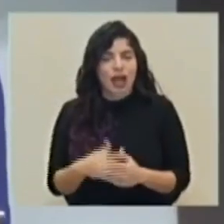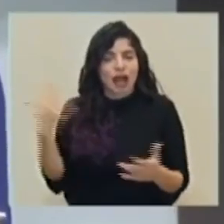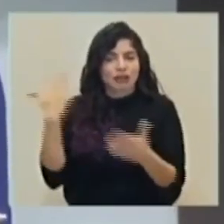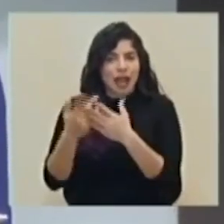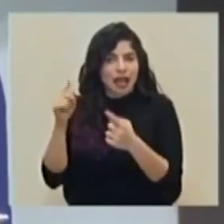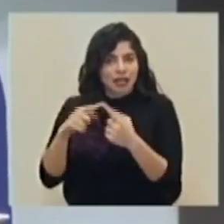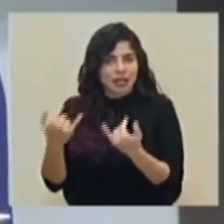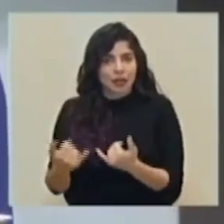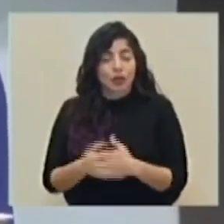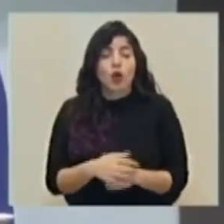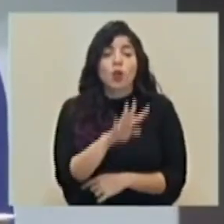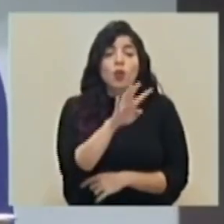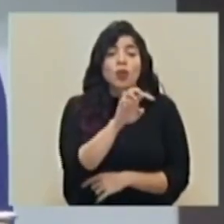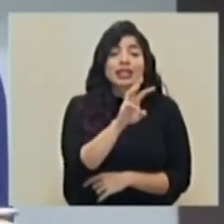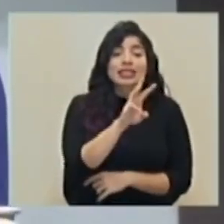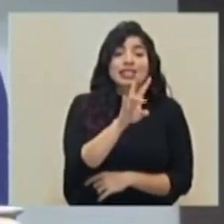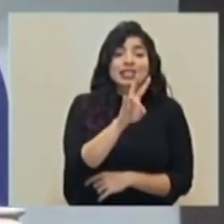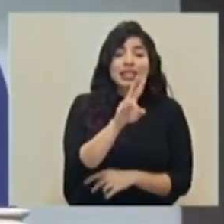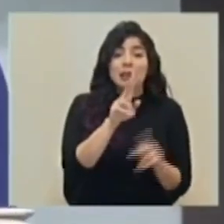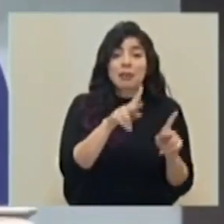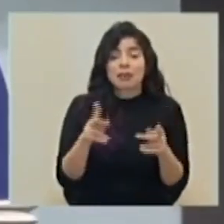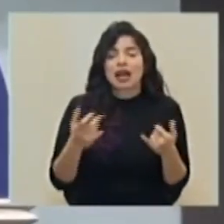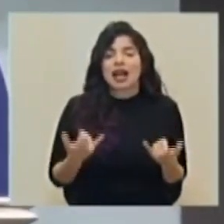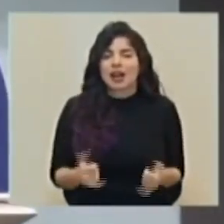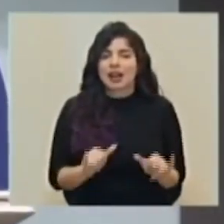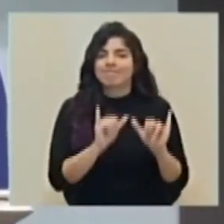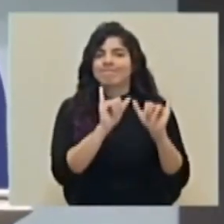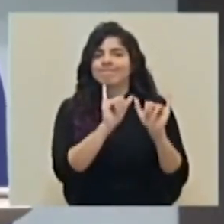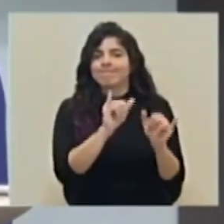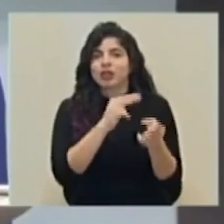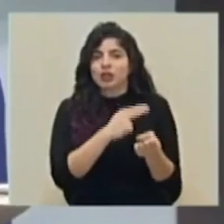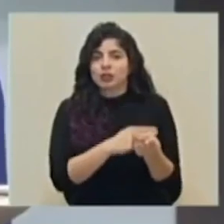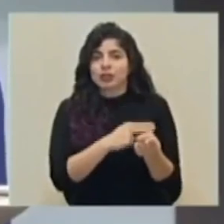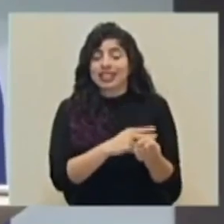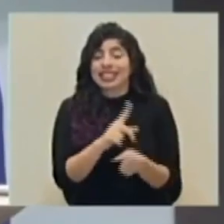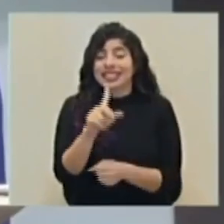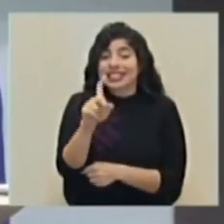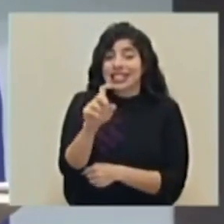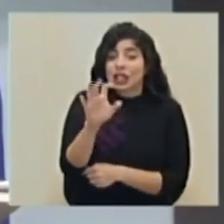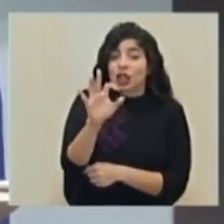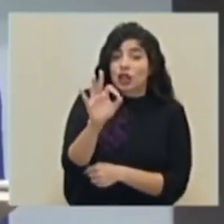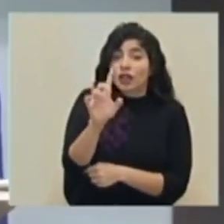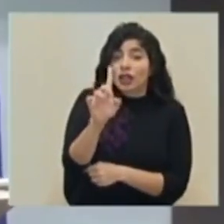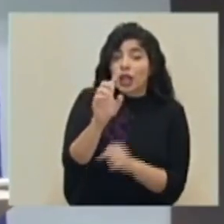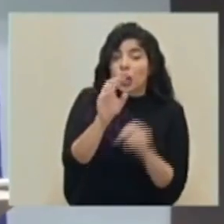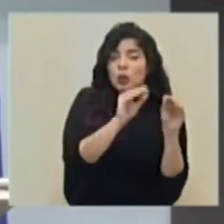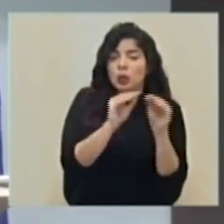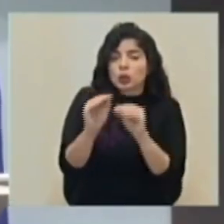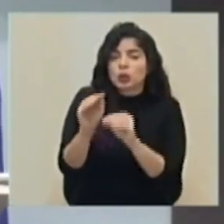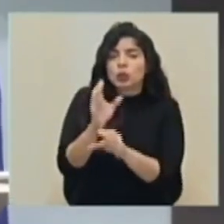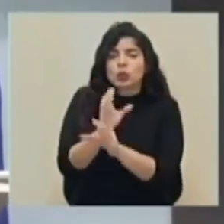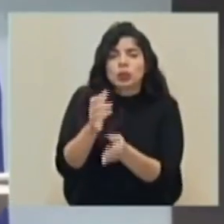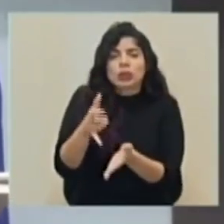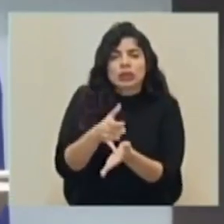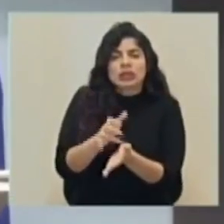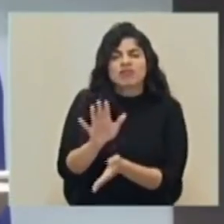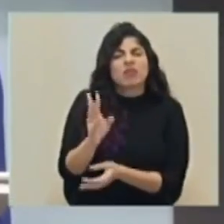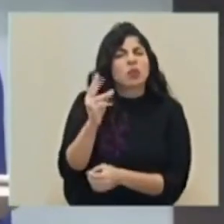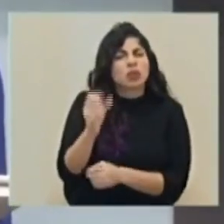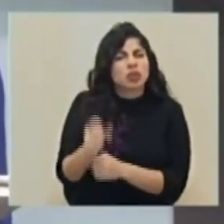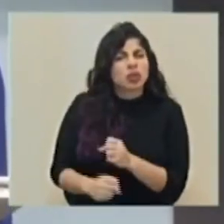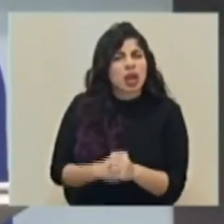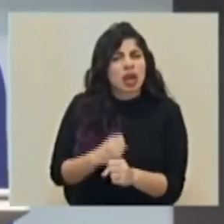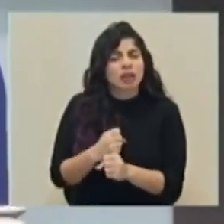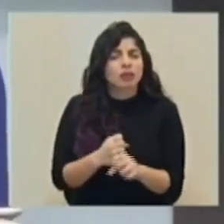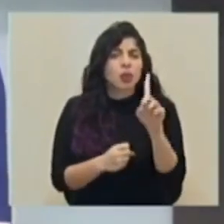Cuatrocientas sesenta y siete personas se encuentran hospitalizadas, ciento noventa y un de ellas en cuidados intensivos, con un rango de edad que va